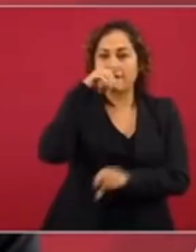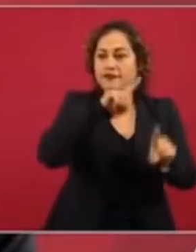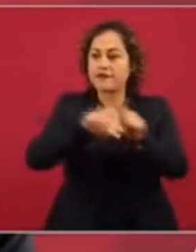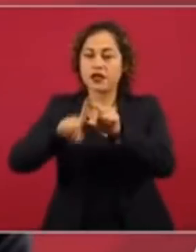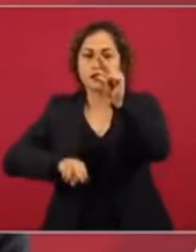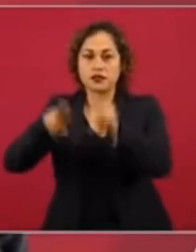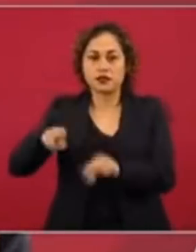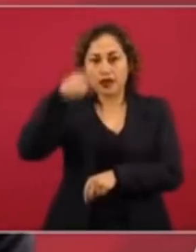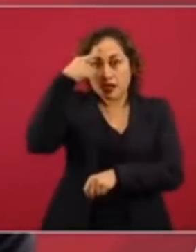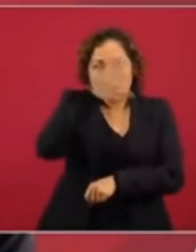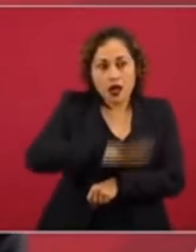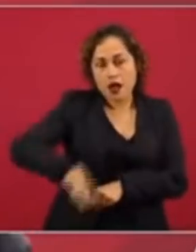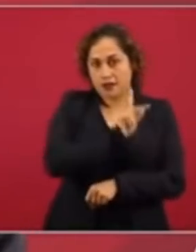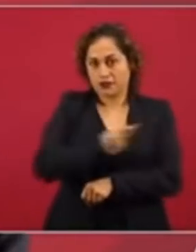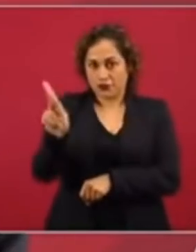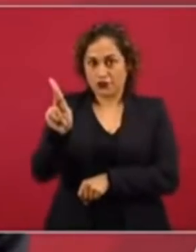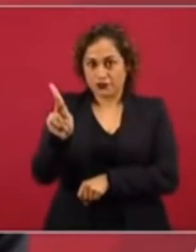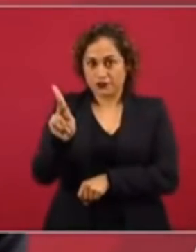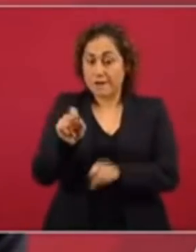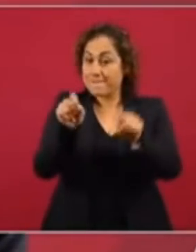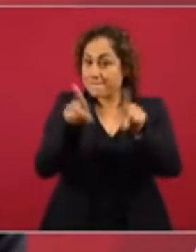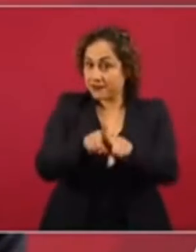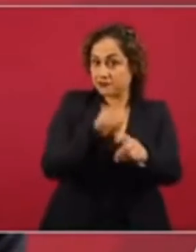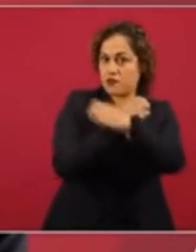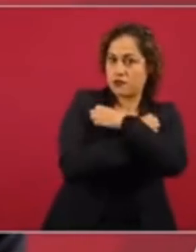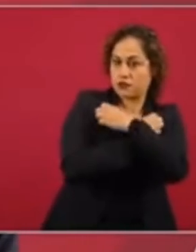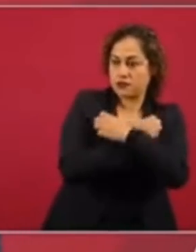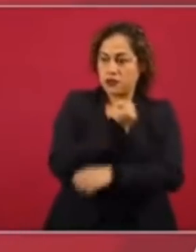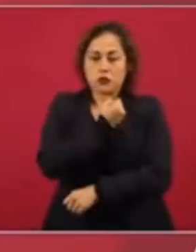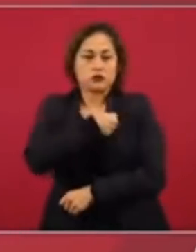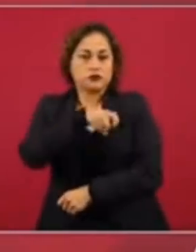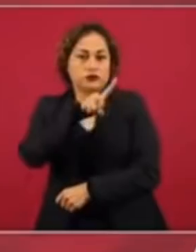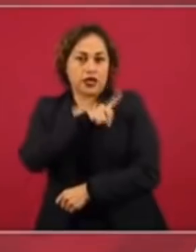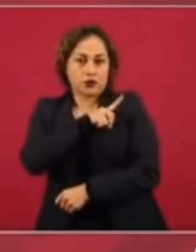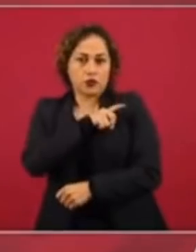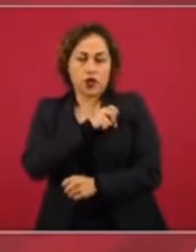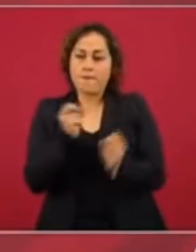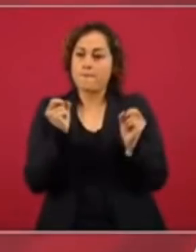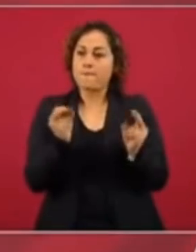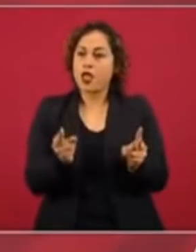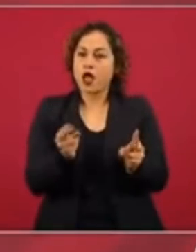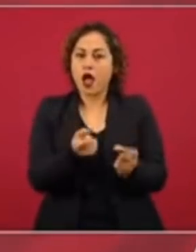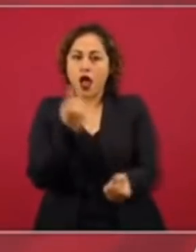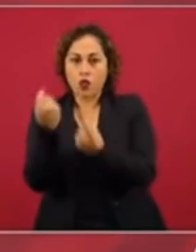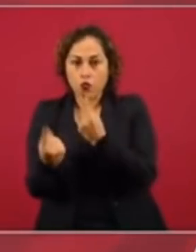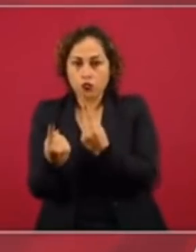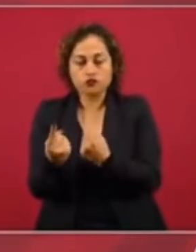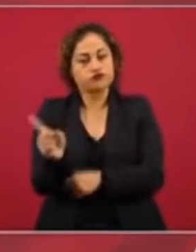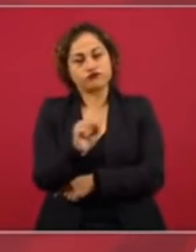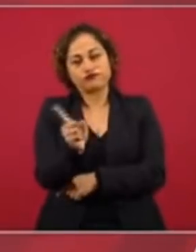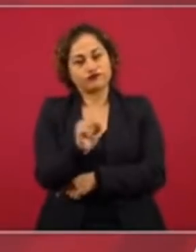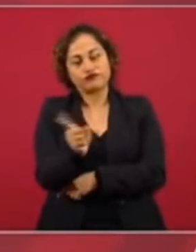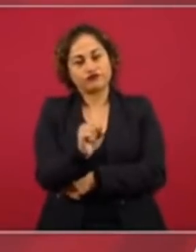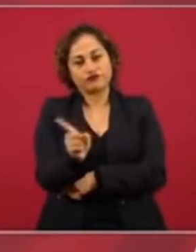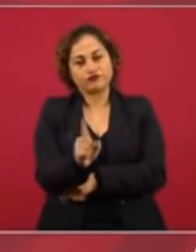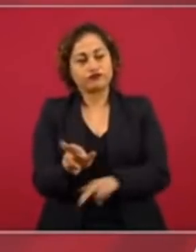Amigos y amigas, me despido de esta información. Ya sabes, si te gustó, suscríbete a este canal. Y no hay que hacerle